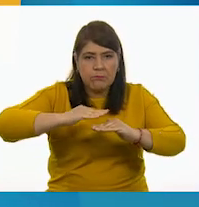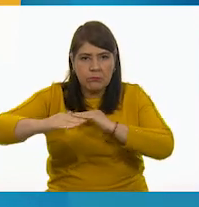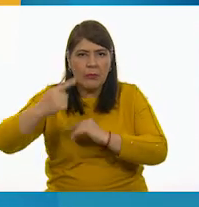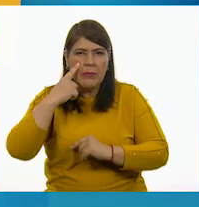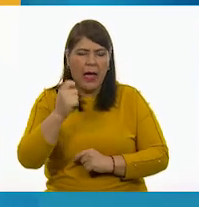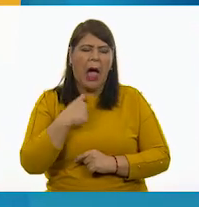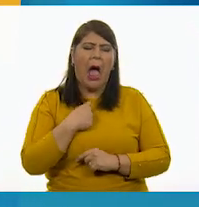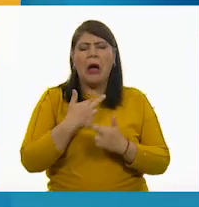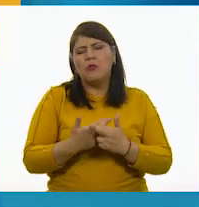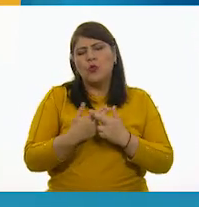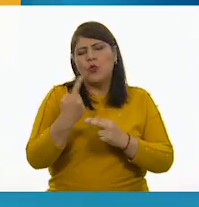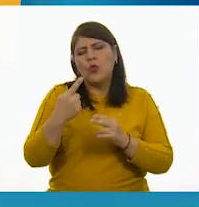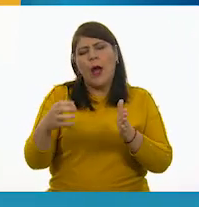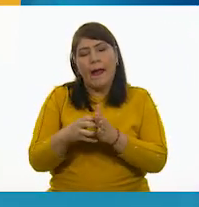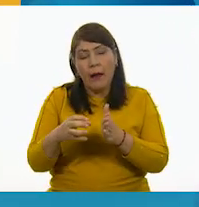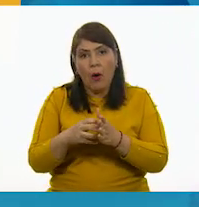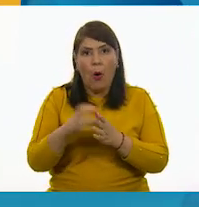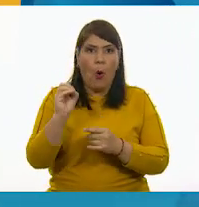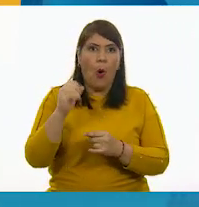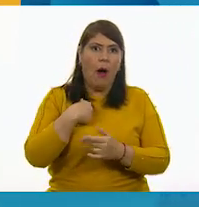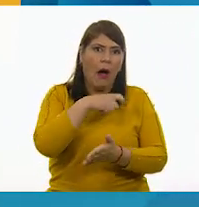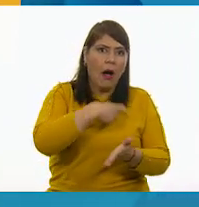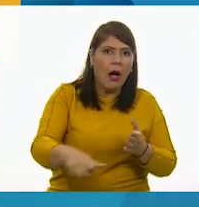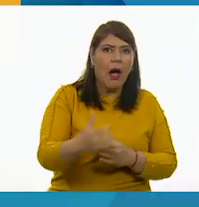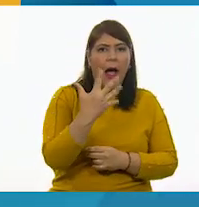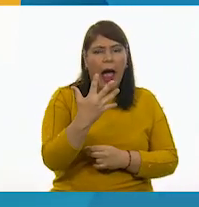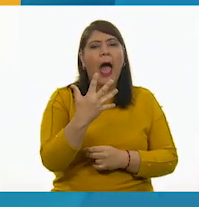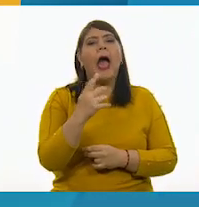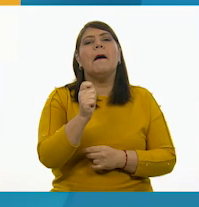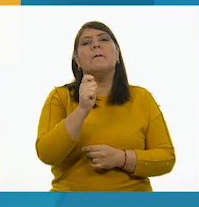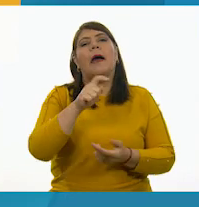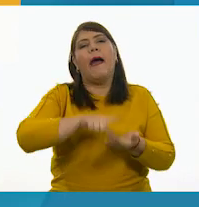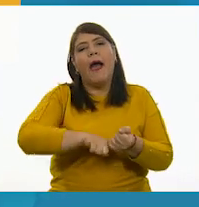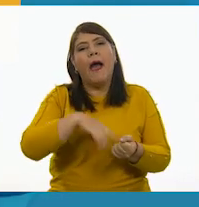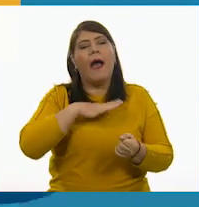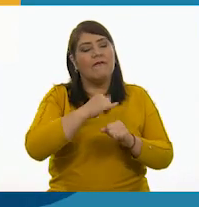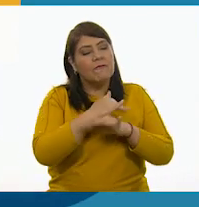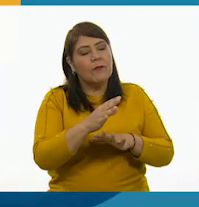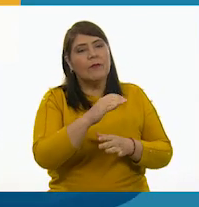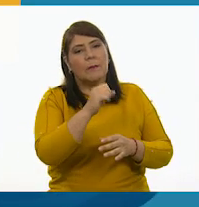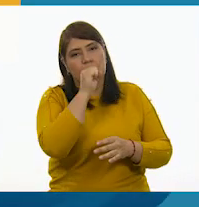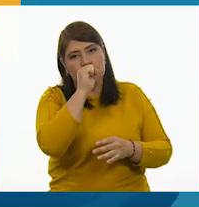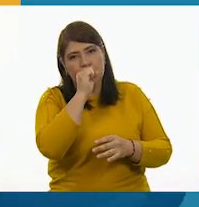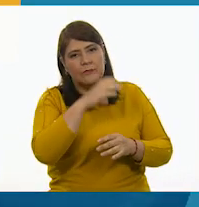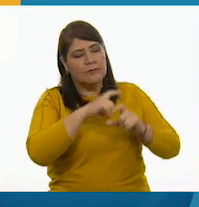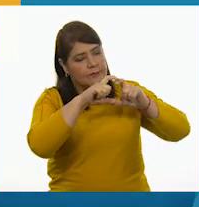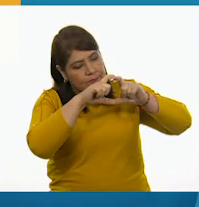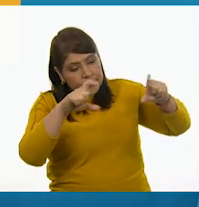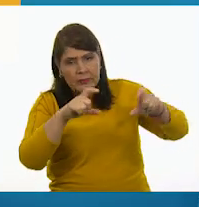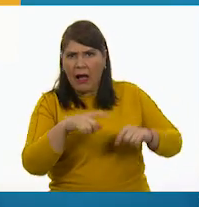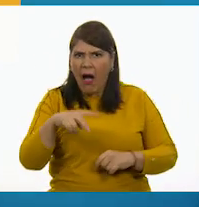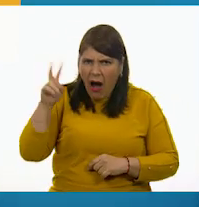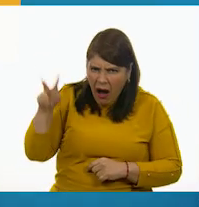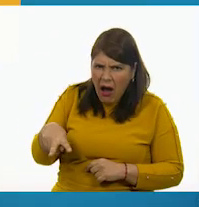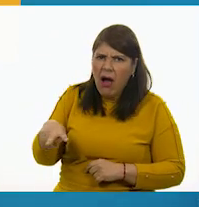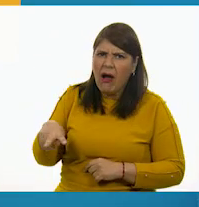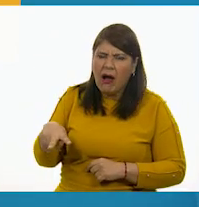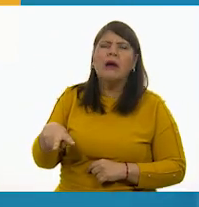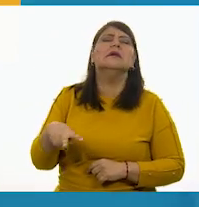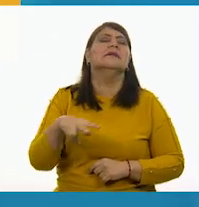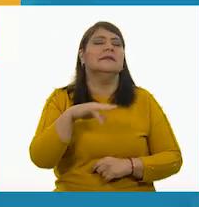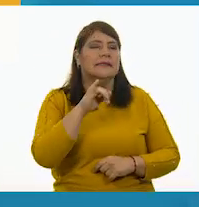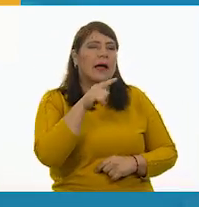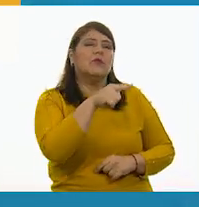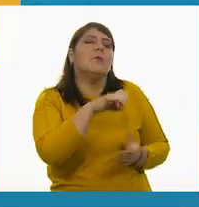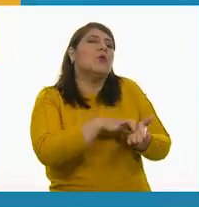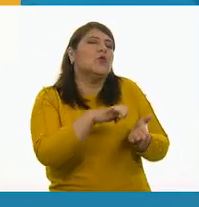va a alcanzar con un paquete o compro cinco. Pues, eso lo puedes encontrar en la etiqueta, ¿verdad? ¿A poco? A ver, ver, tú cuando compraste